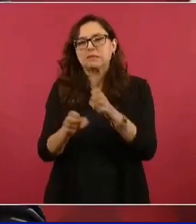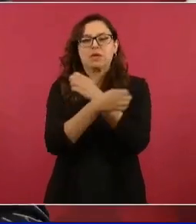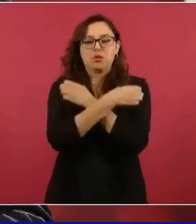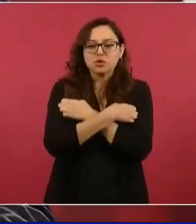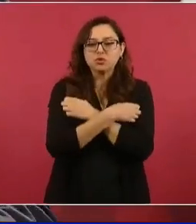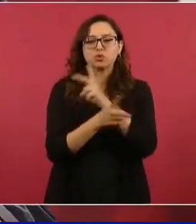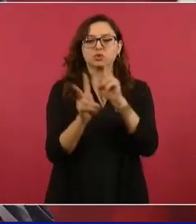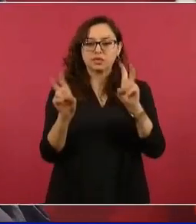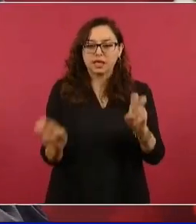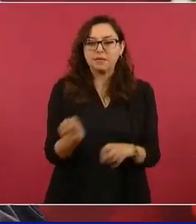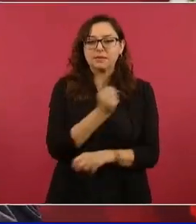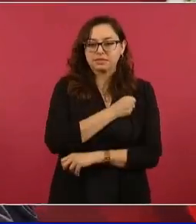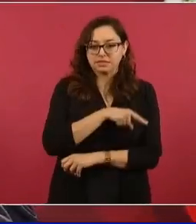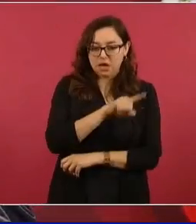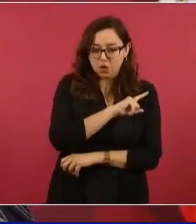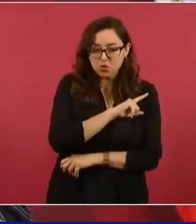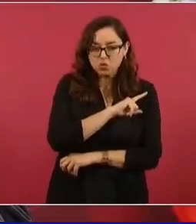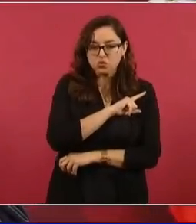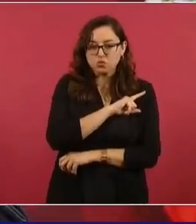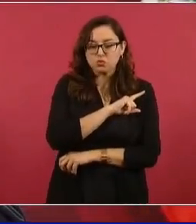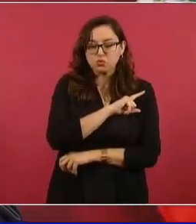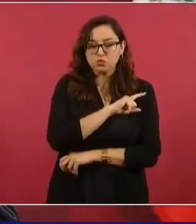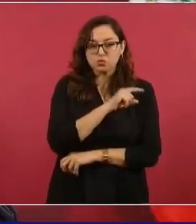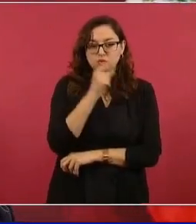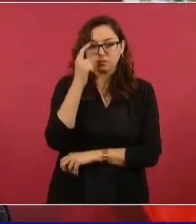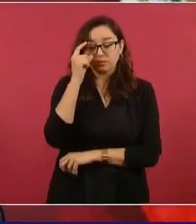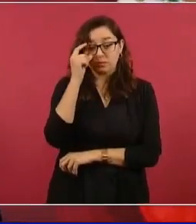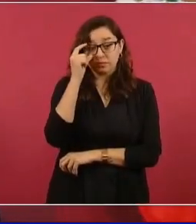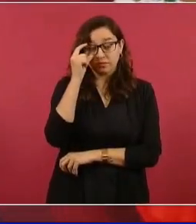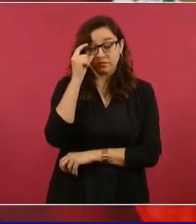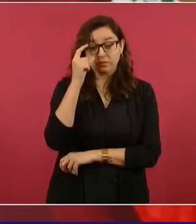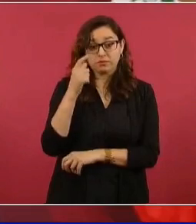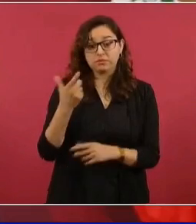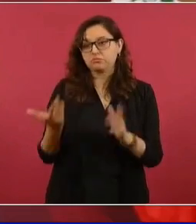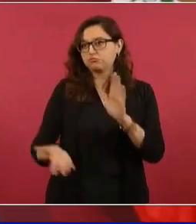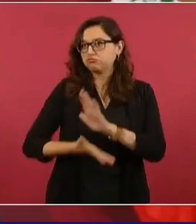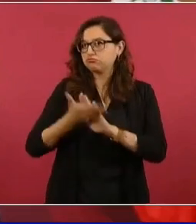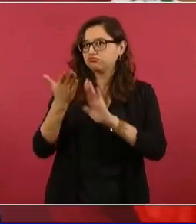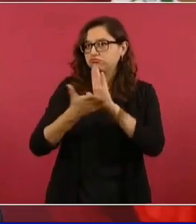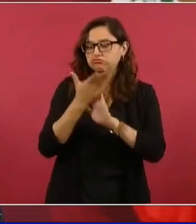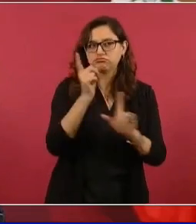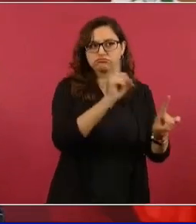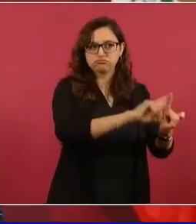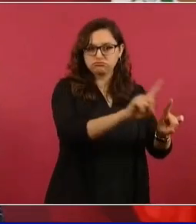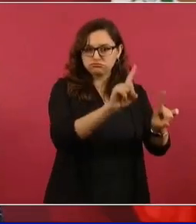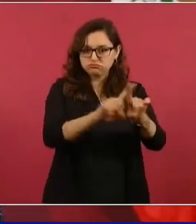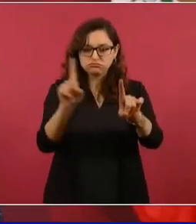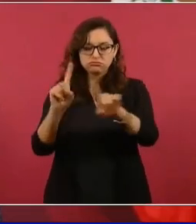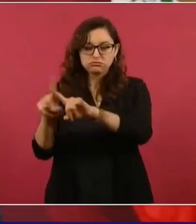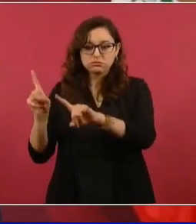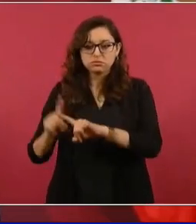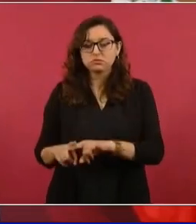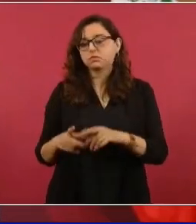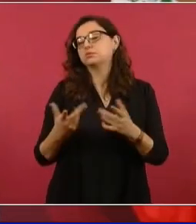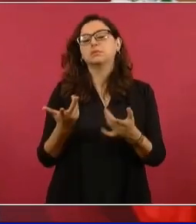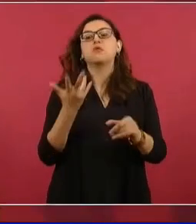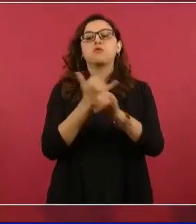y las obras que se están llevando a cabo.